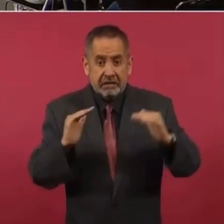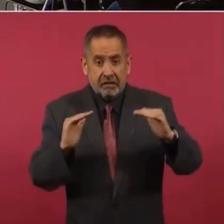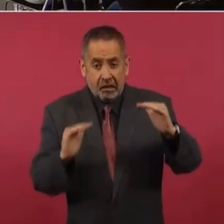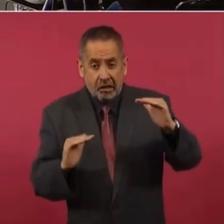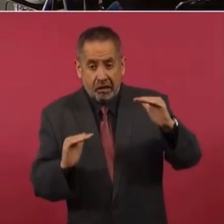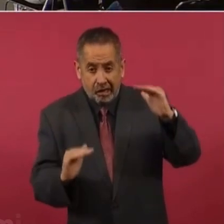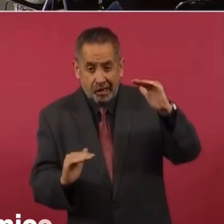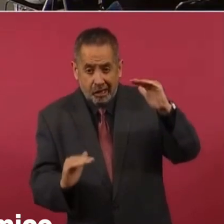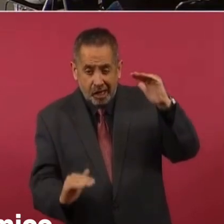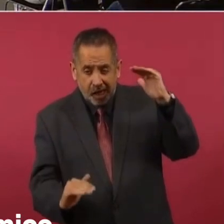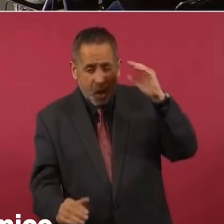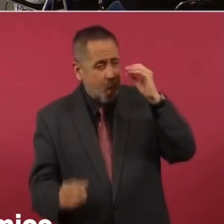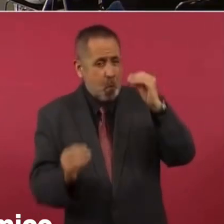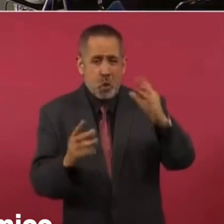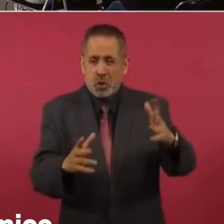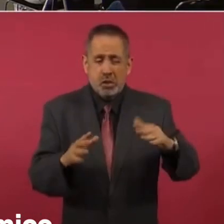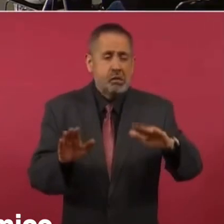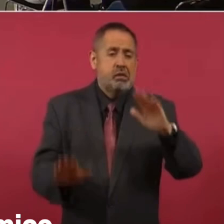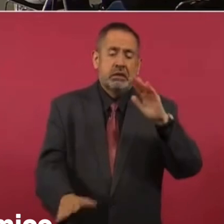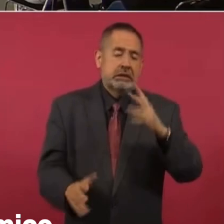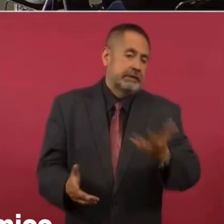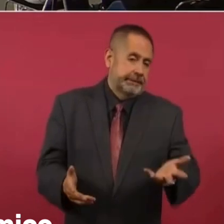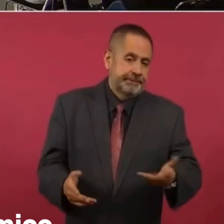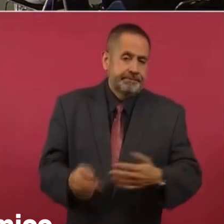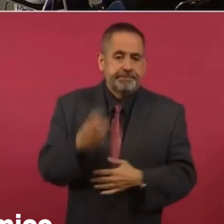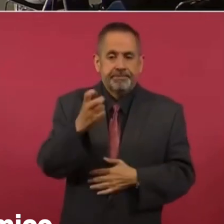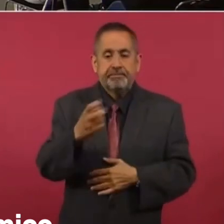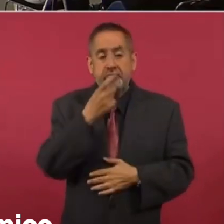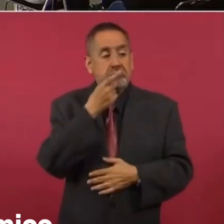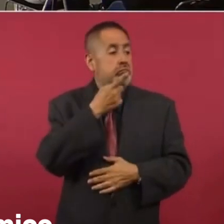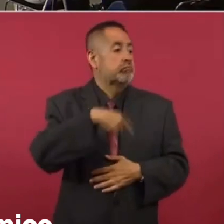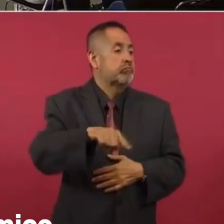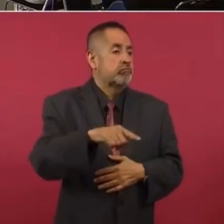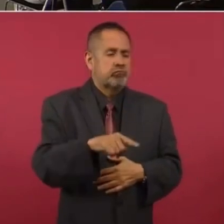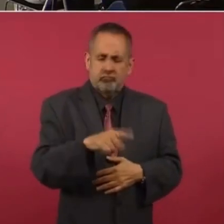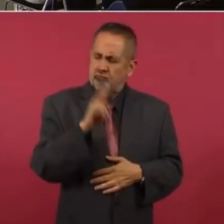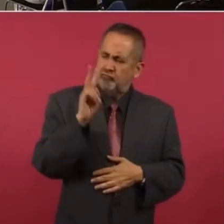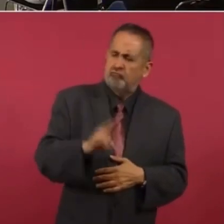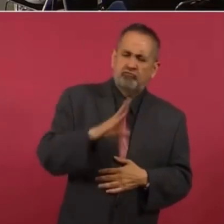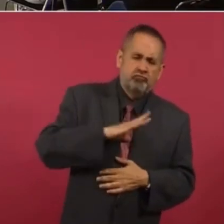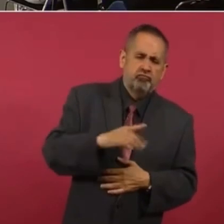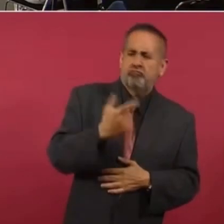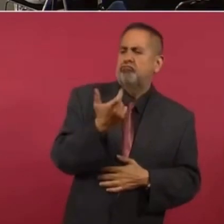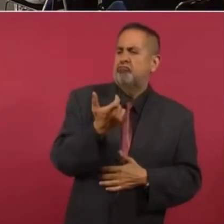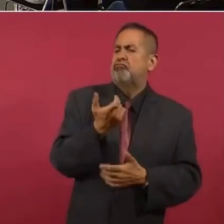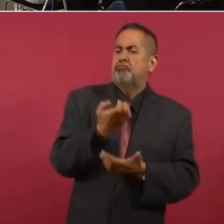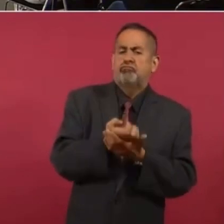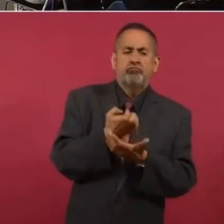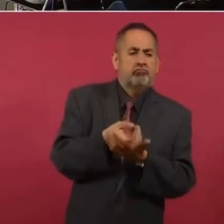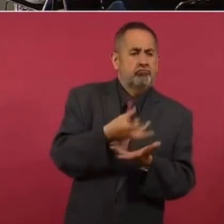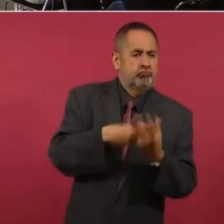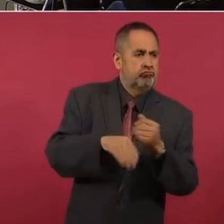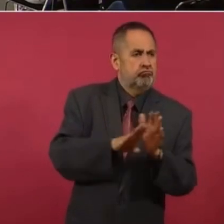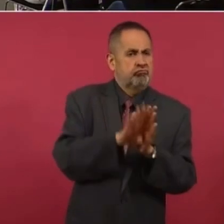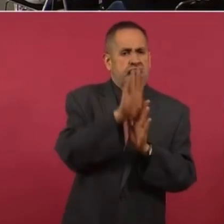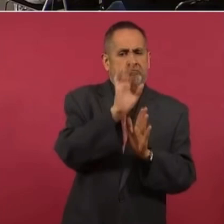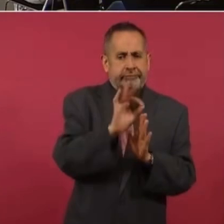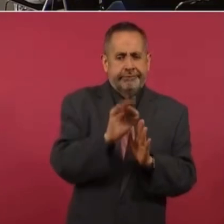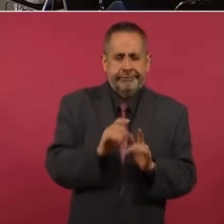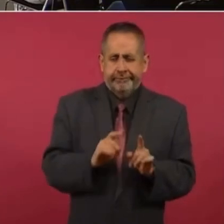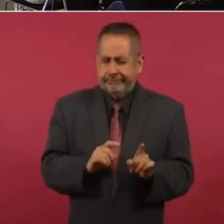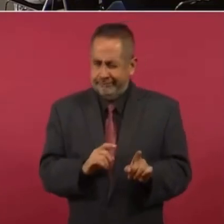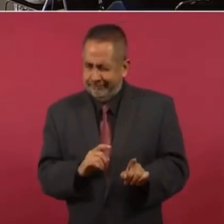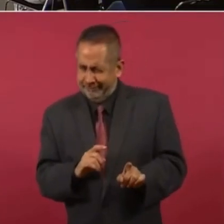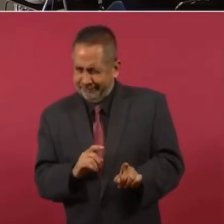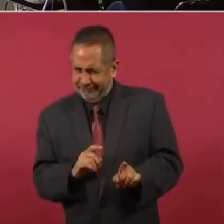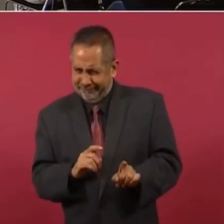Por eso cuando hablan de crecimiento económico hay que tener ciertas reservas,